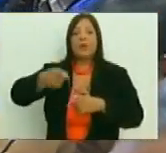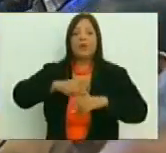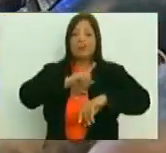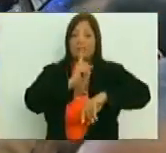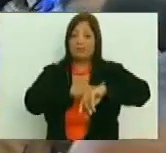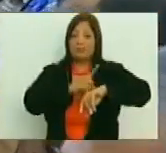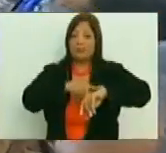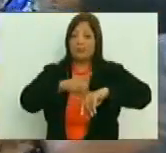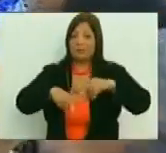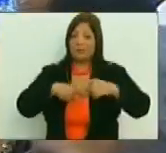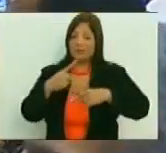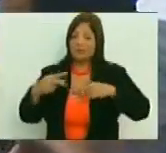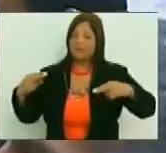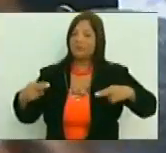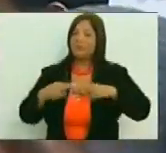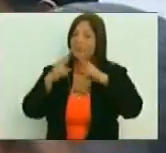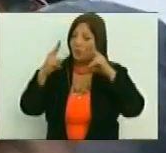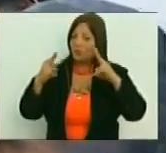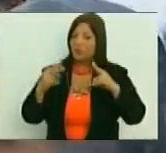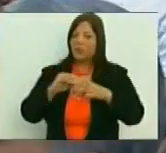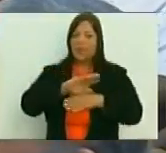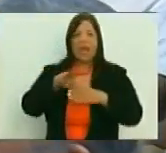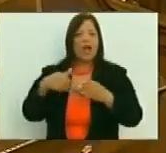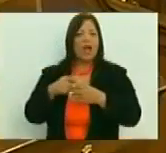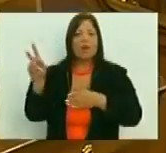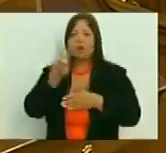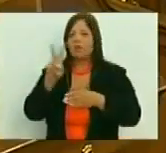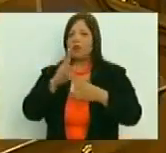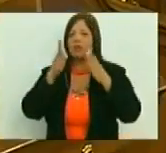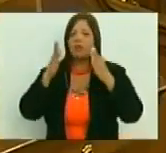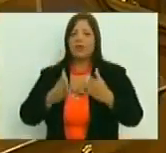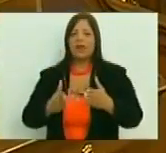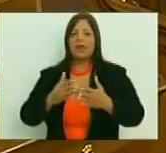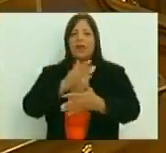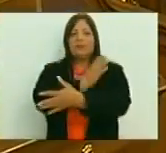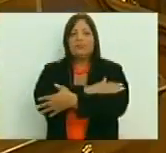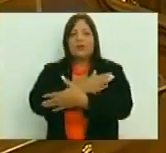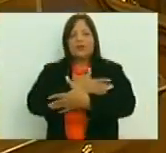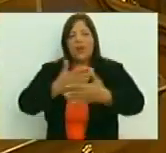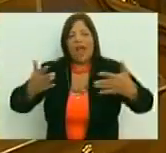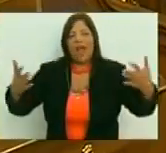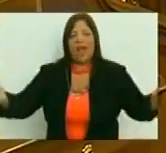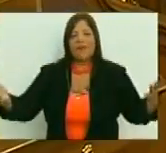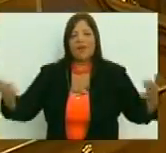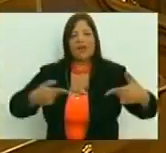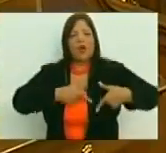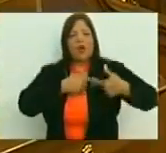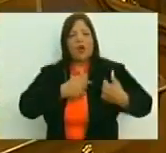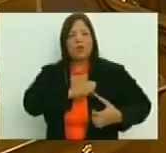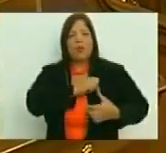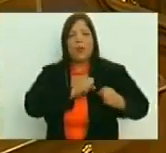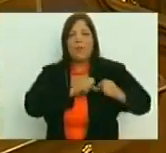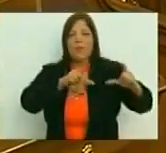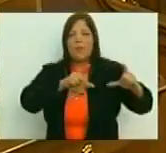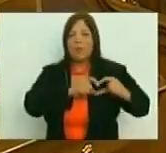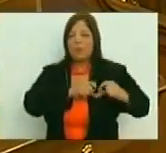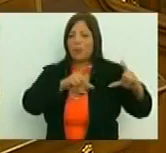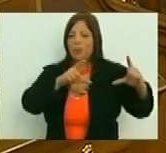encuentre a todos los venezolanos de brazos abiertos corazón palpitante